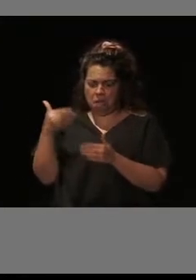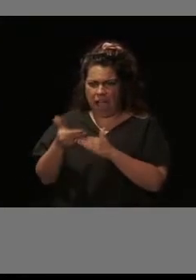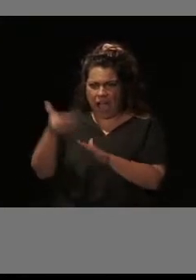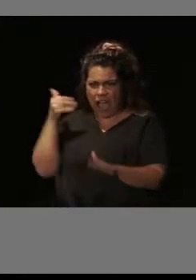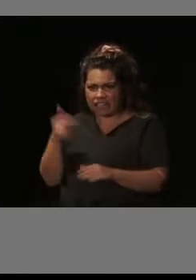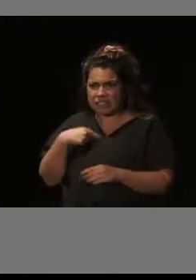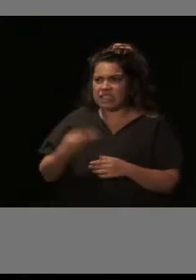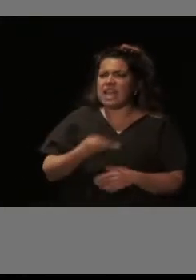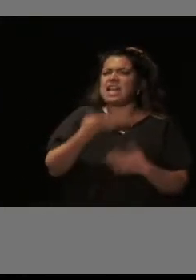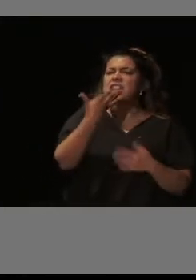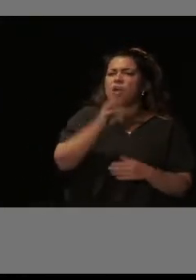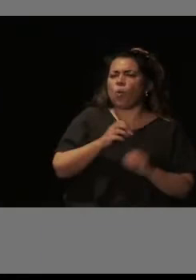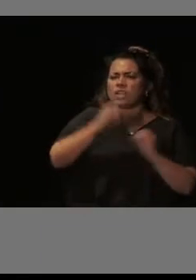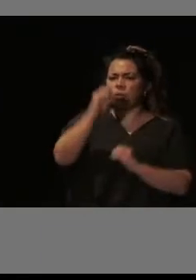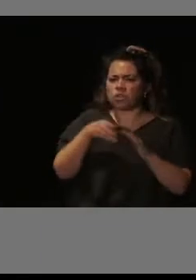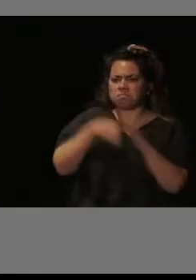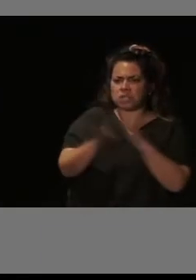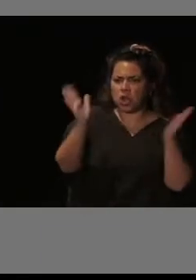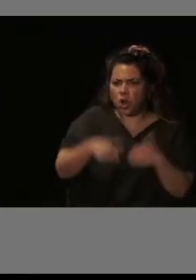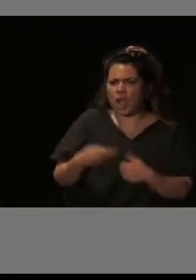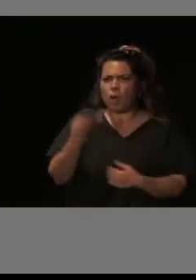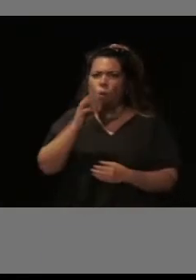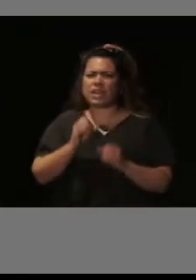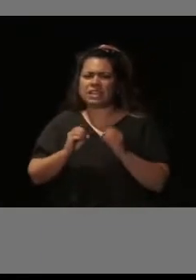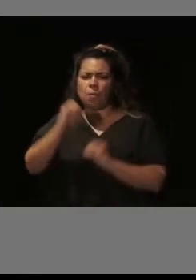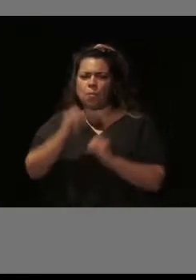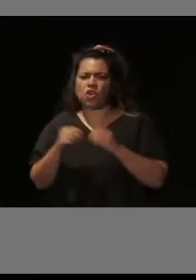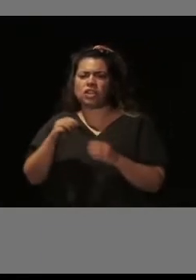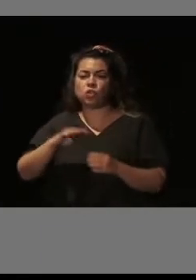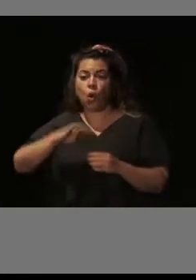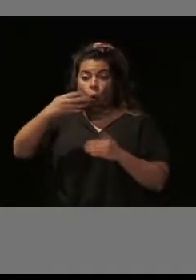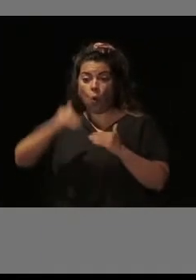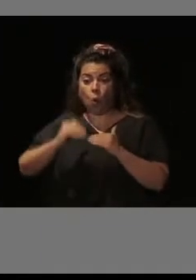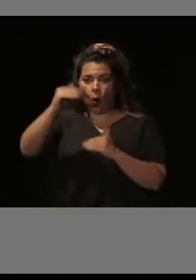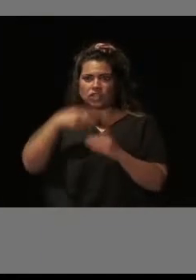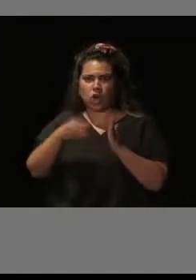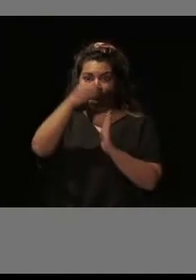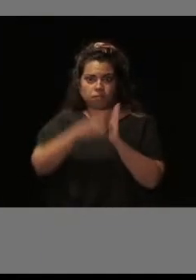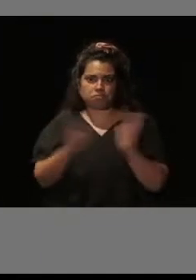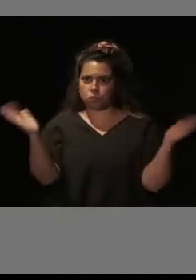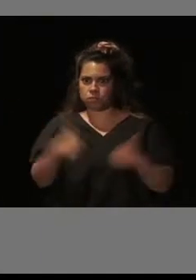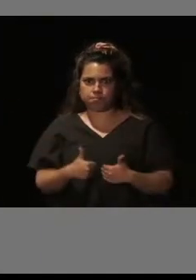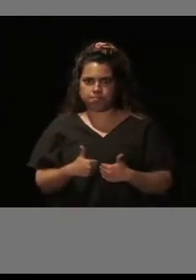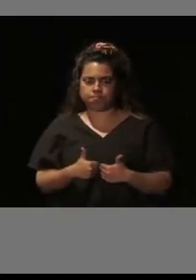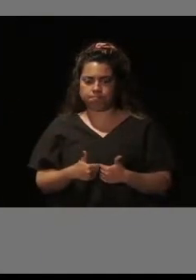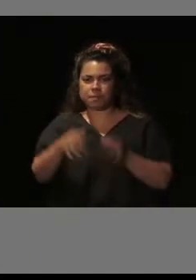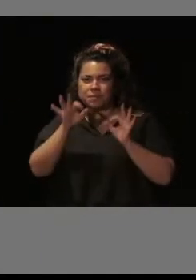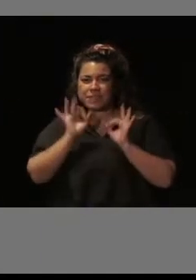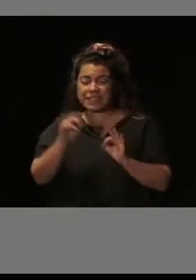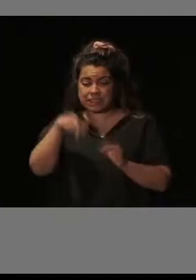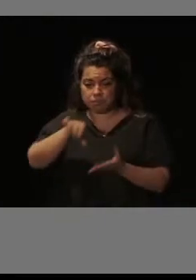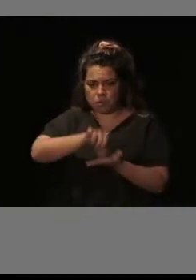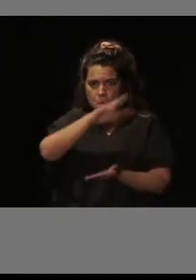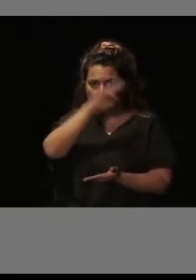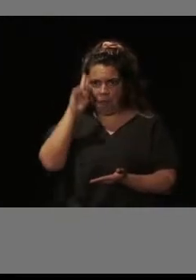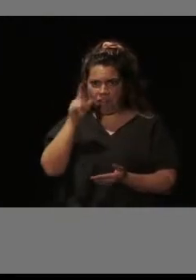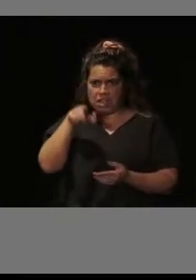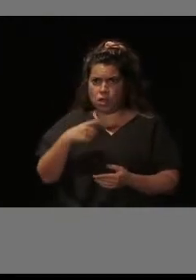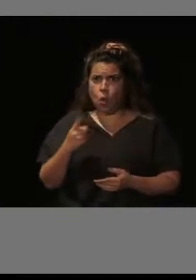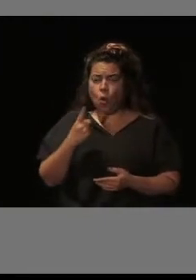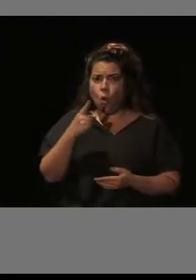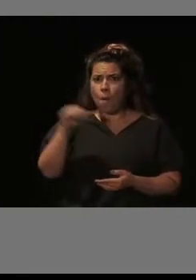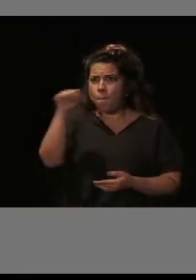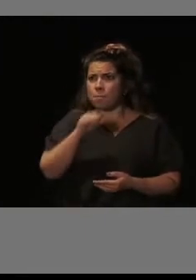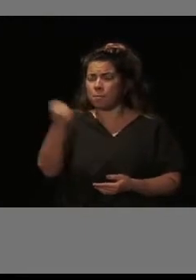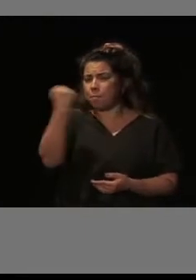el 40% de aquellos que tienen cuatro plantas o más no tiene ascensor y, concretamente, en Madrid, que tenemos un millón y medio